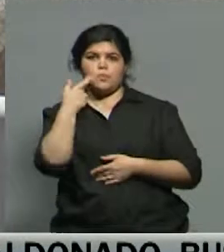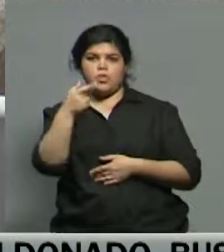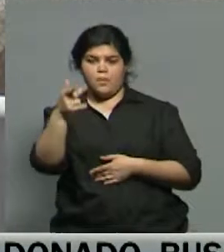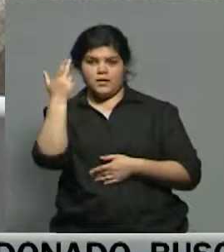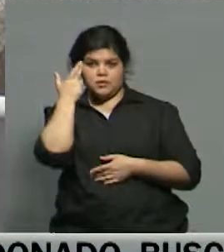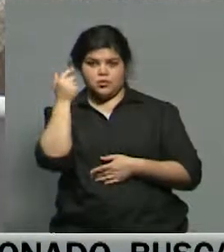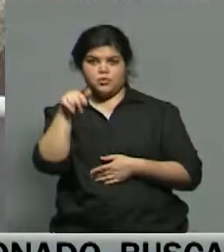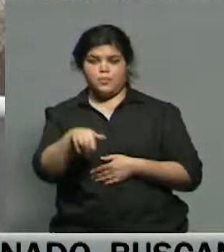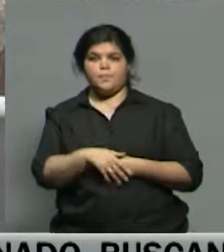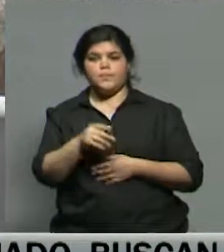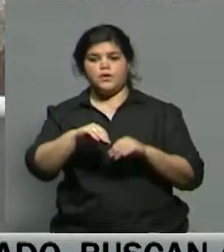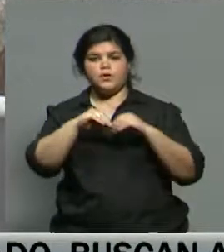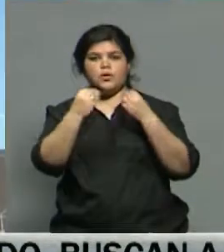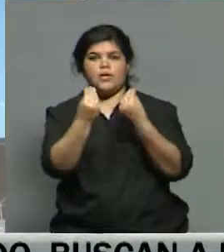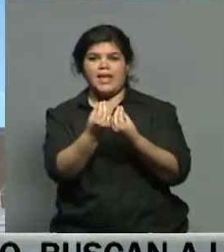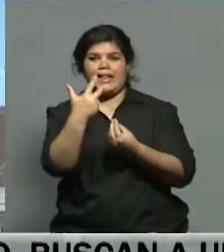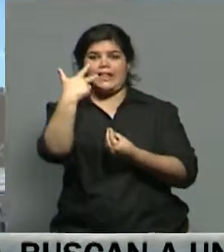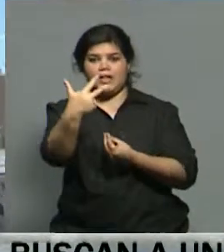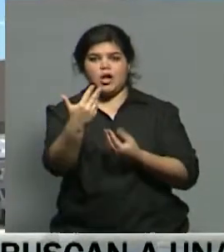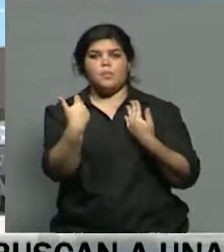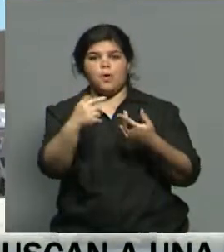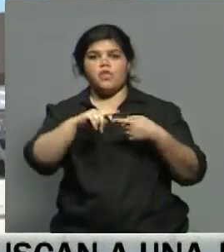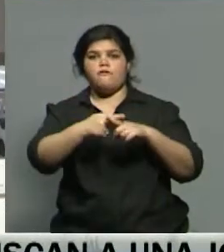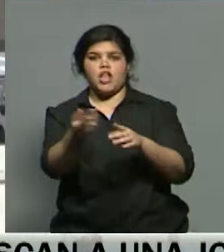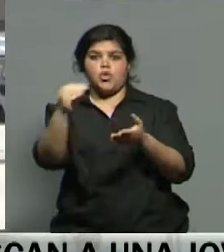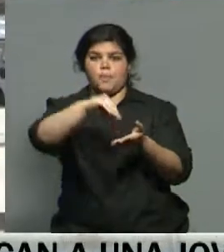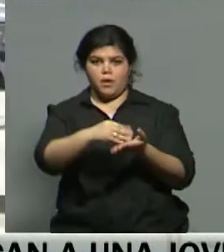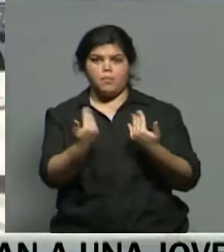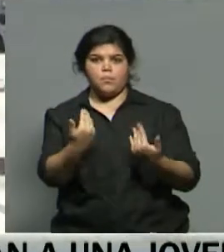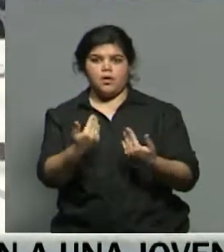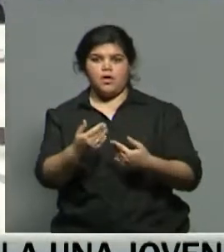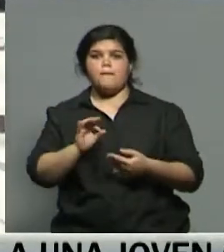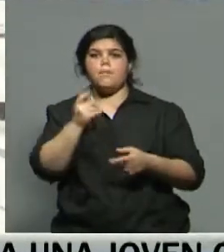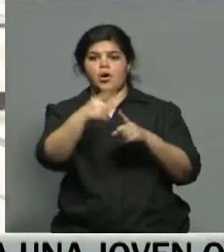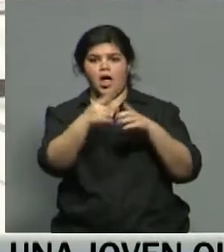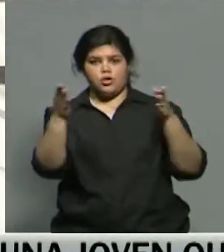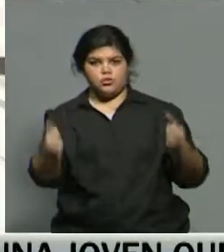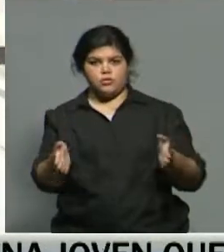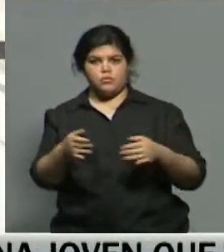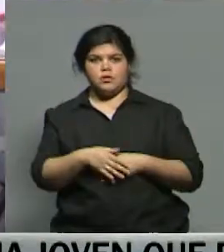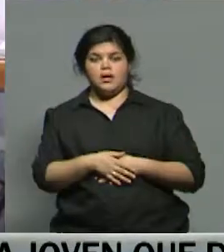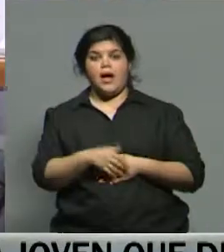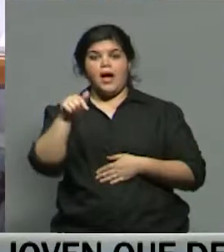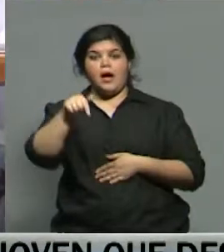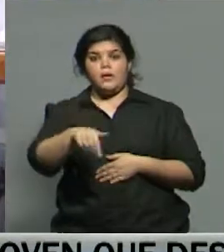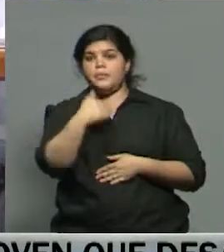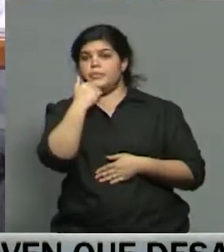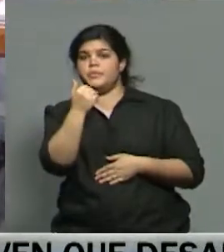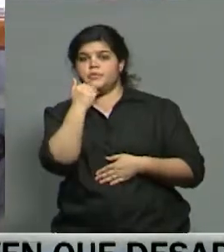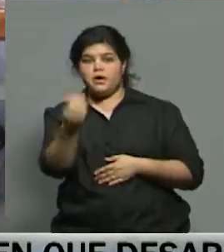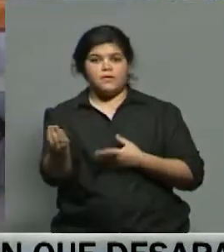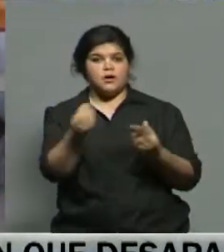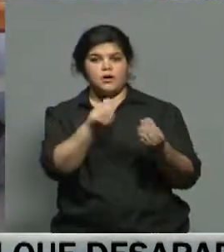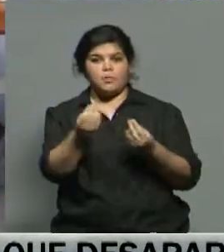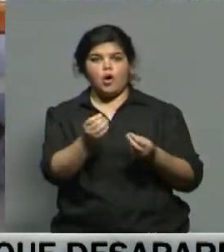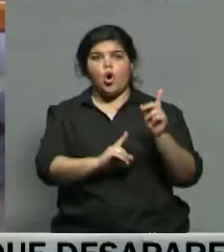a poder proponer hasta tres puentes anuales. La definición de este tema entró en cuenta regresiva porque no se sabe finalmente cuáles serán